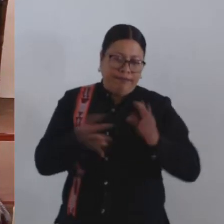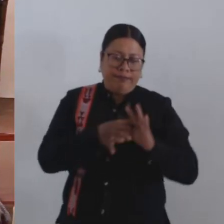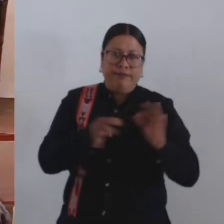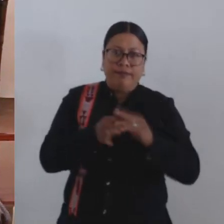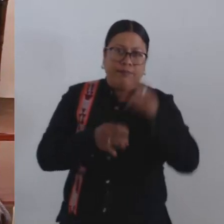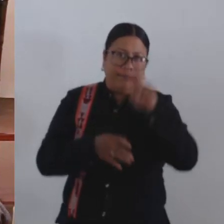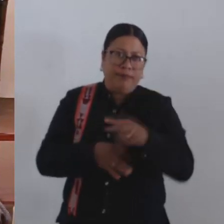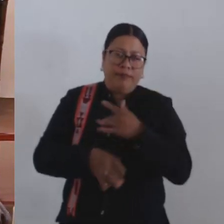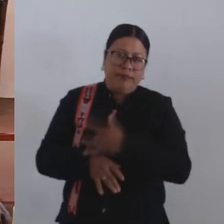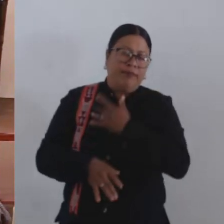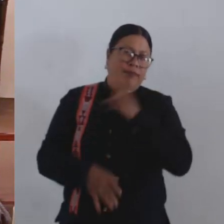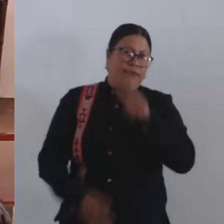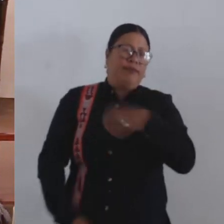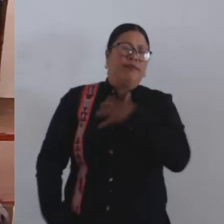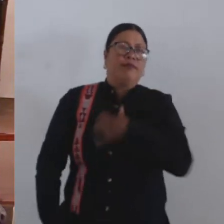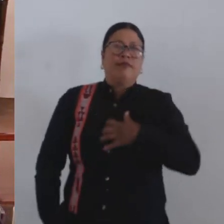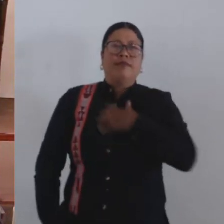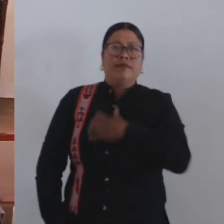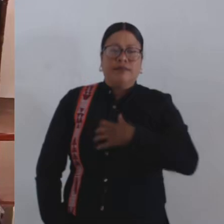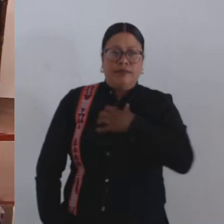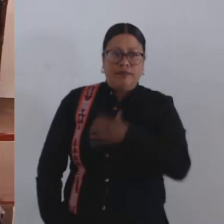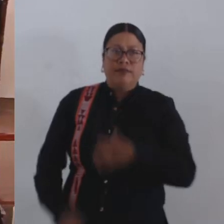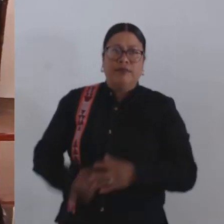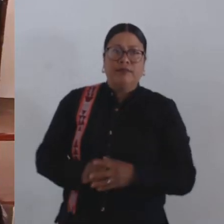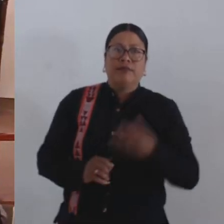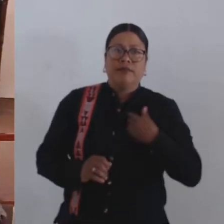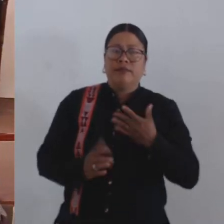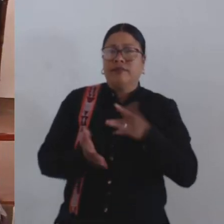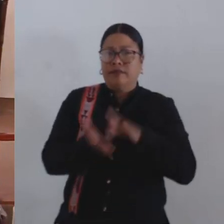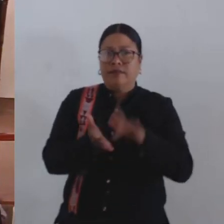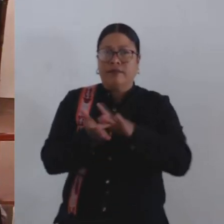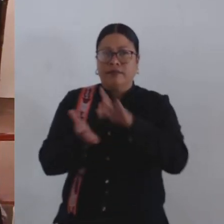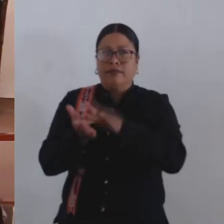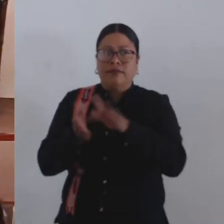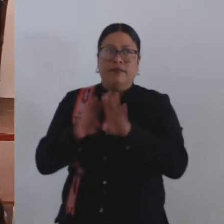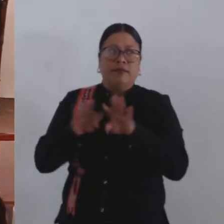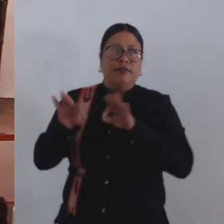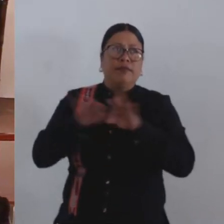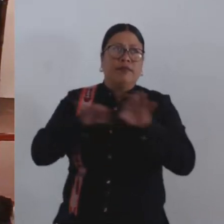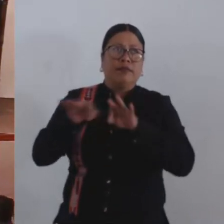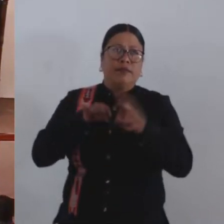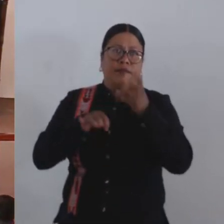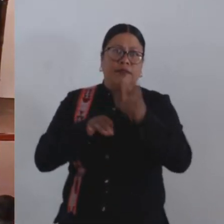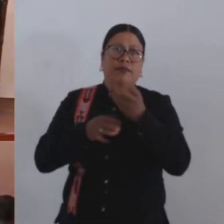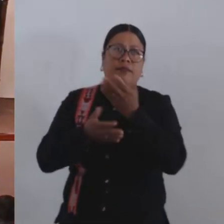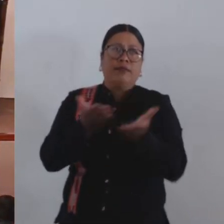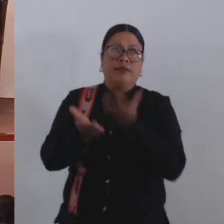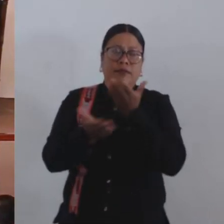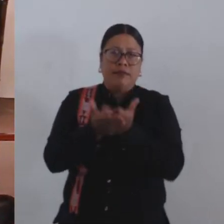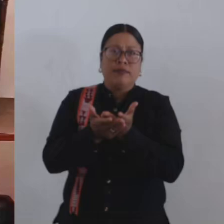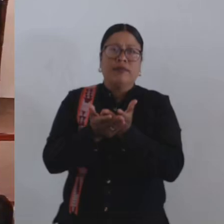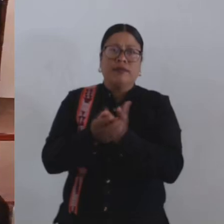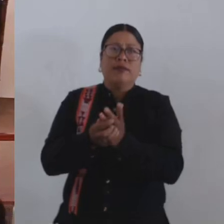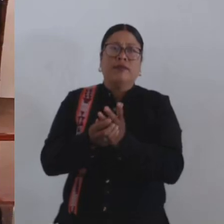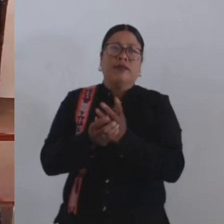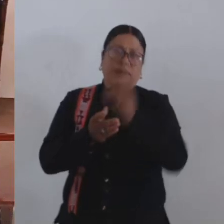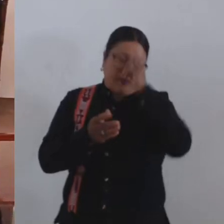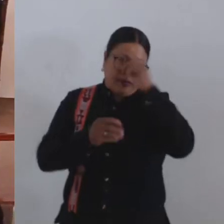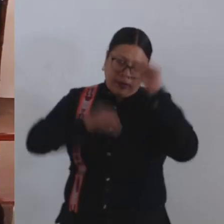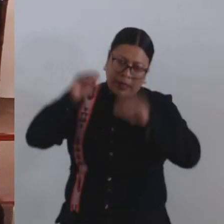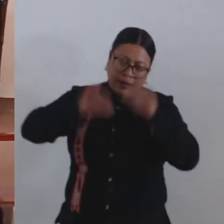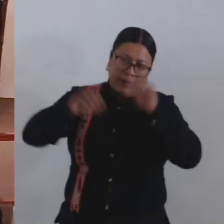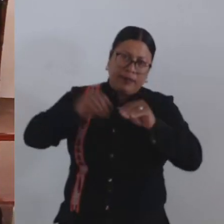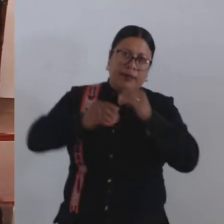alegra el haber contribuido y trabajado dentro de este dictamen para la construcción y